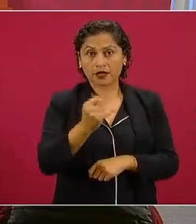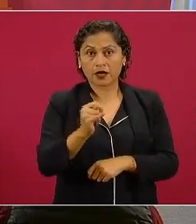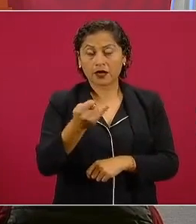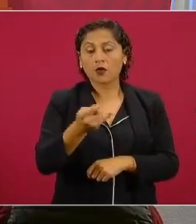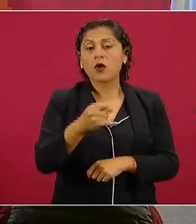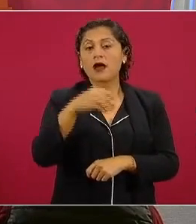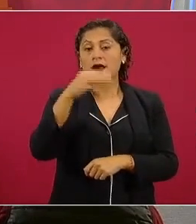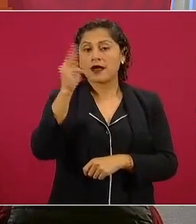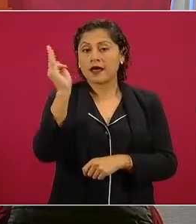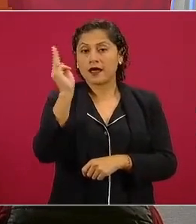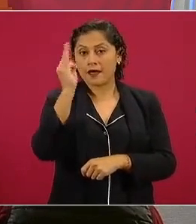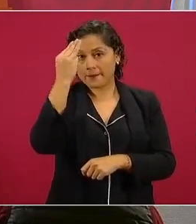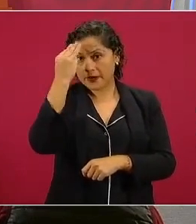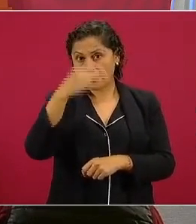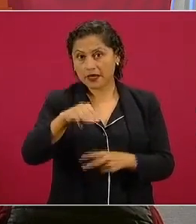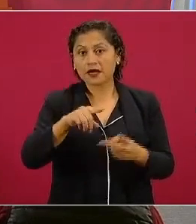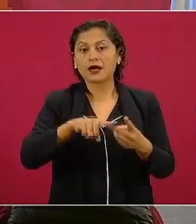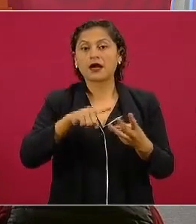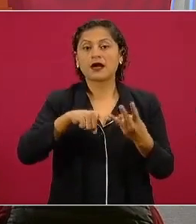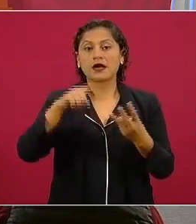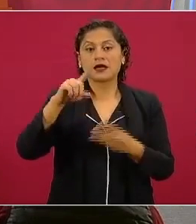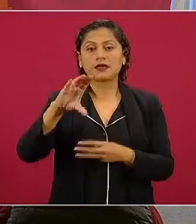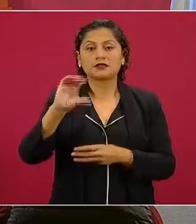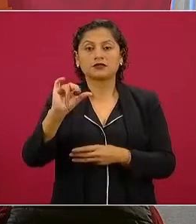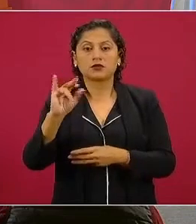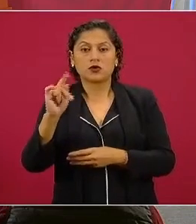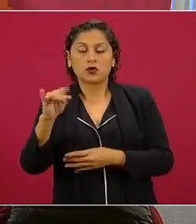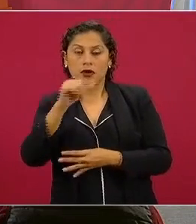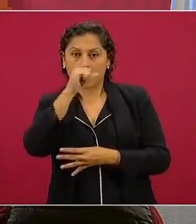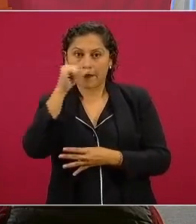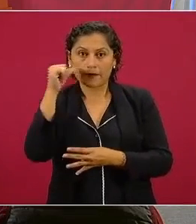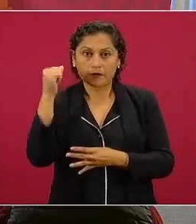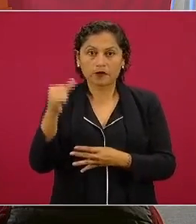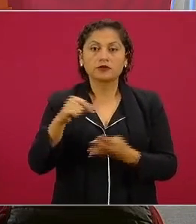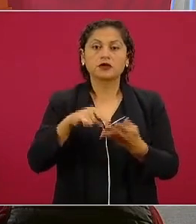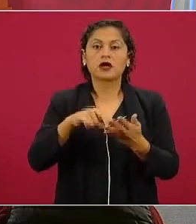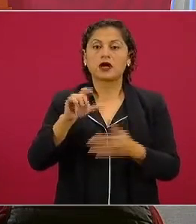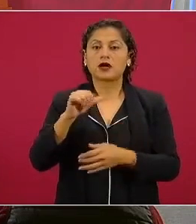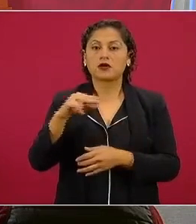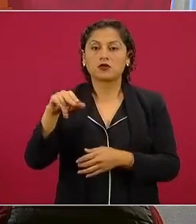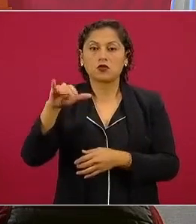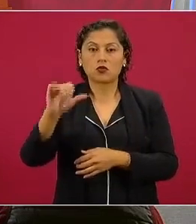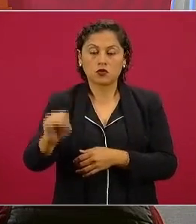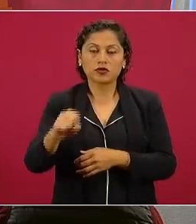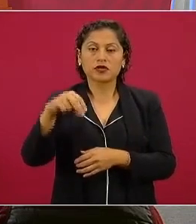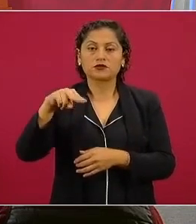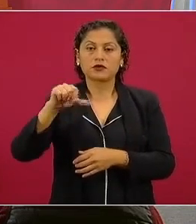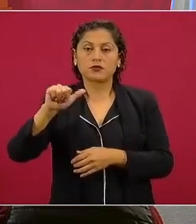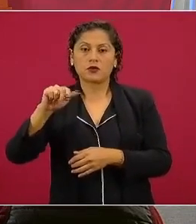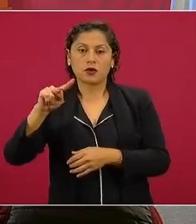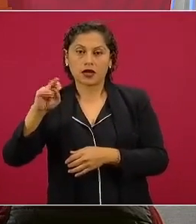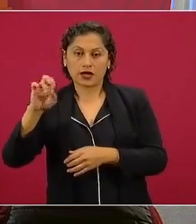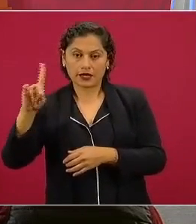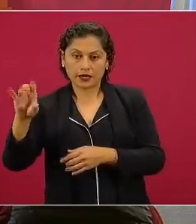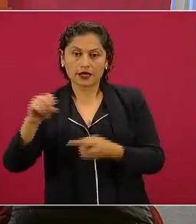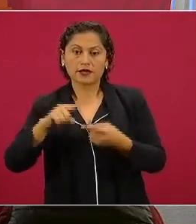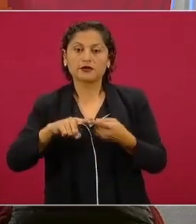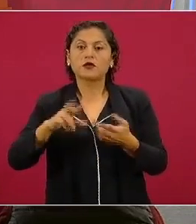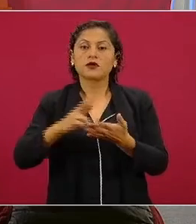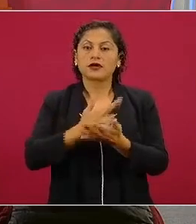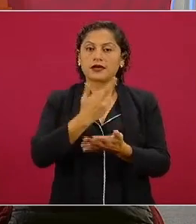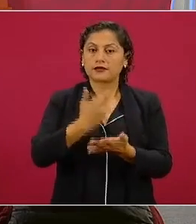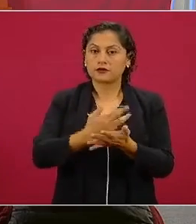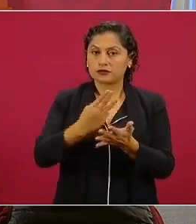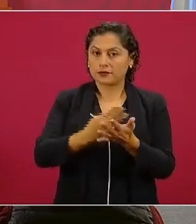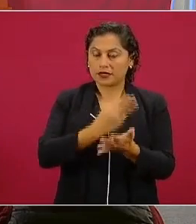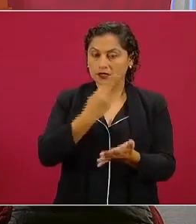Luis, Río Colorado, Nogales, Ciudad Juárez, Acuña, Piedras Negras, Nuevo Laredo, Reynosa y Matamoros, cumplido.